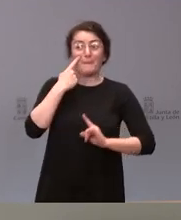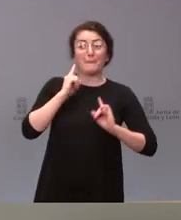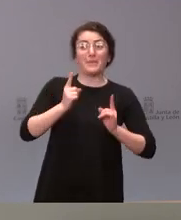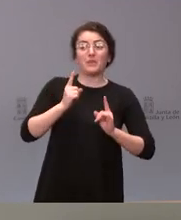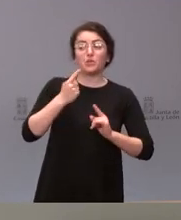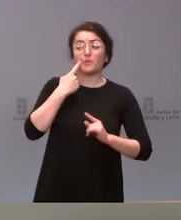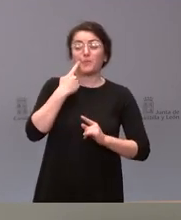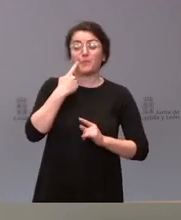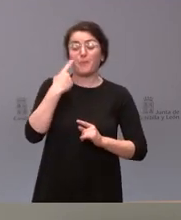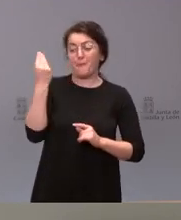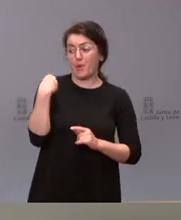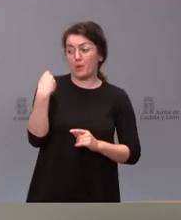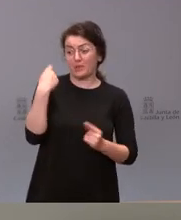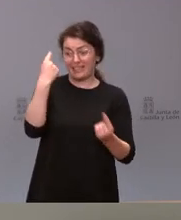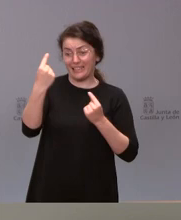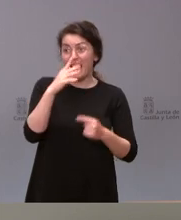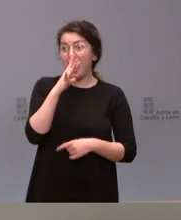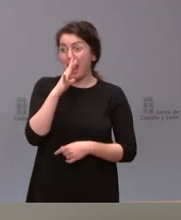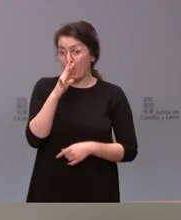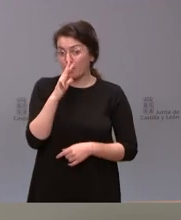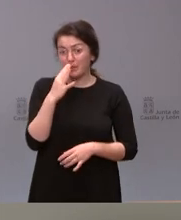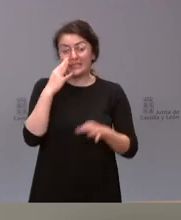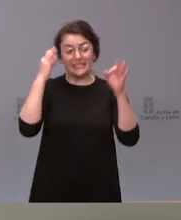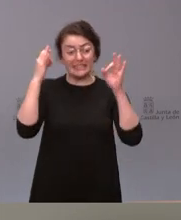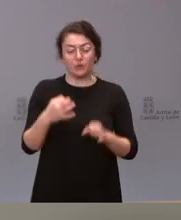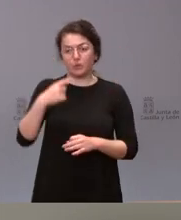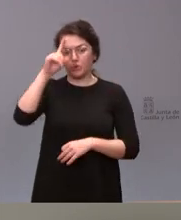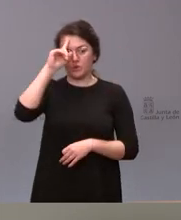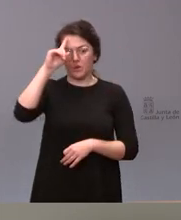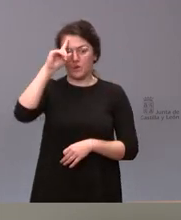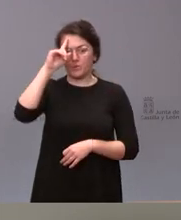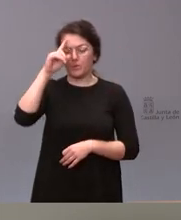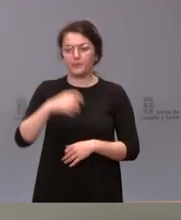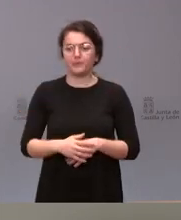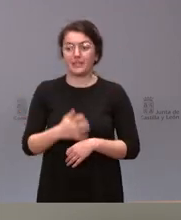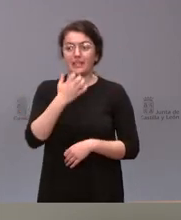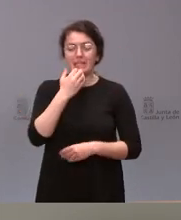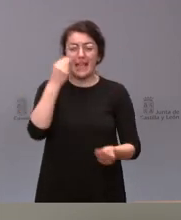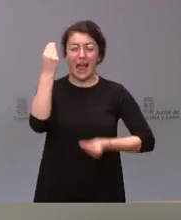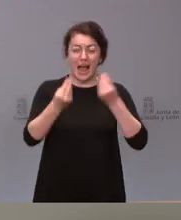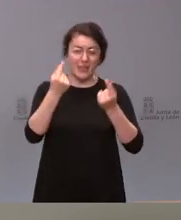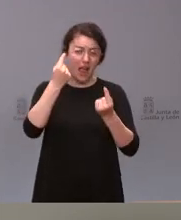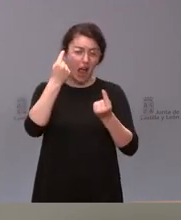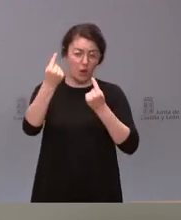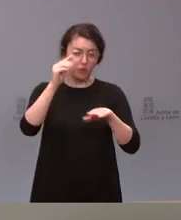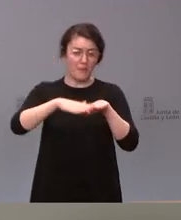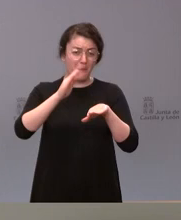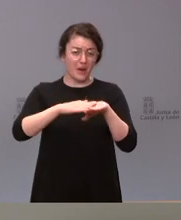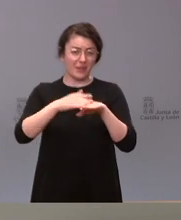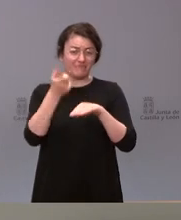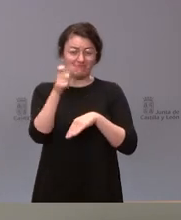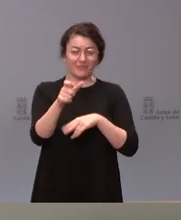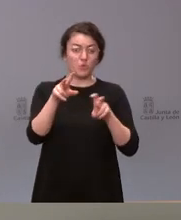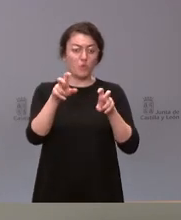ahora en este contexto hay una cierta indefinición sobre la situación económica y seguramente si hiciéramos un ajuste a la nueva cifra tendría que ser